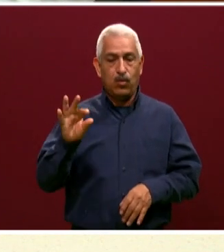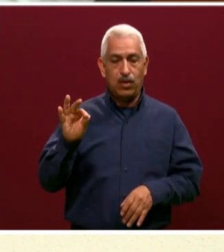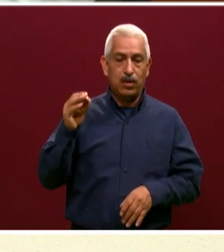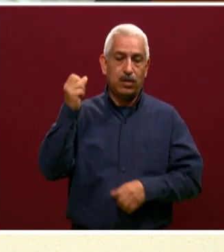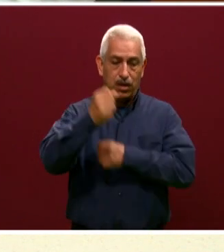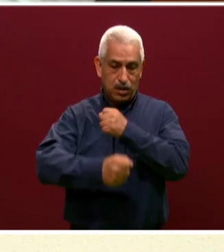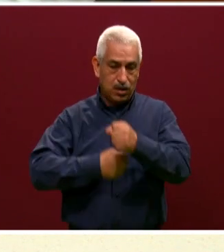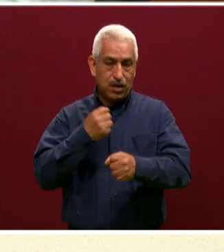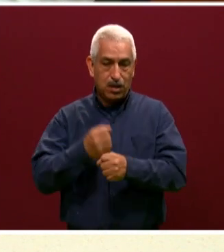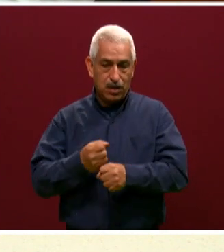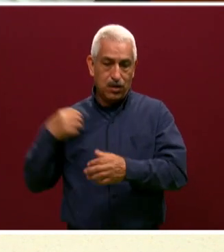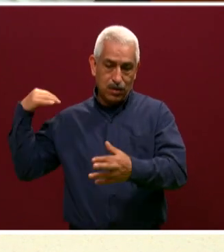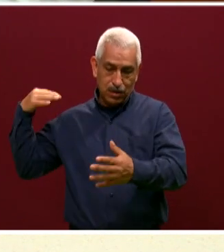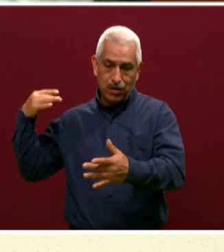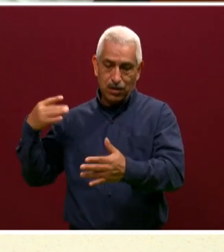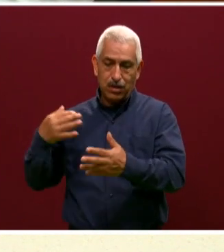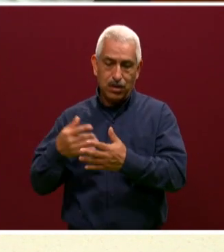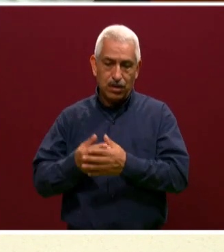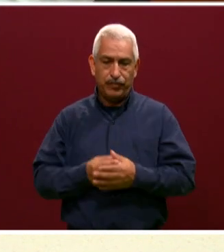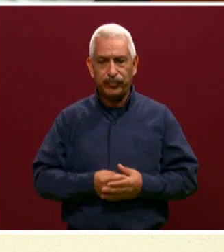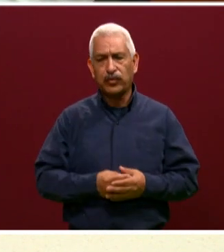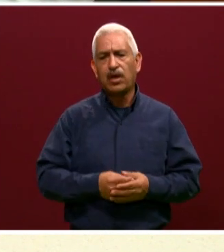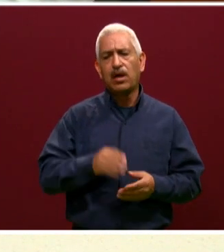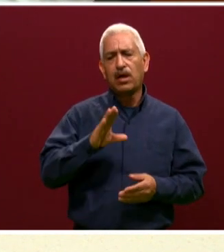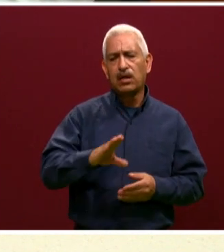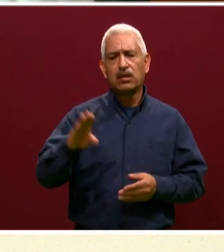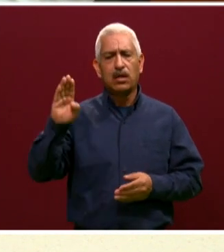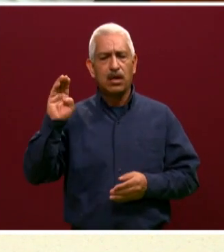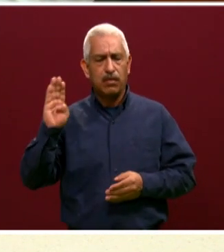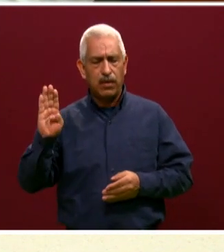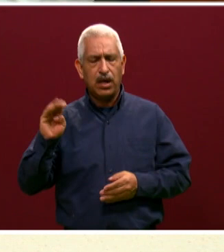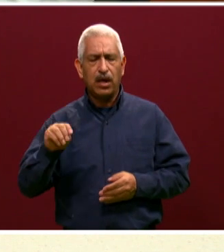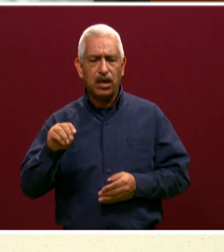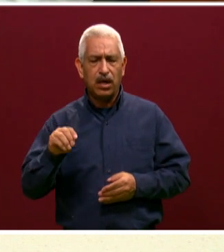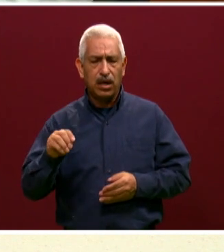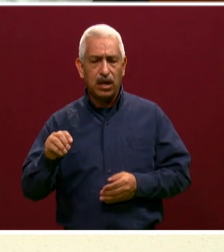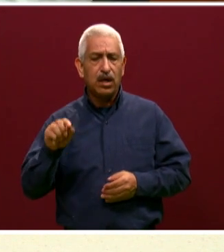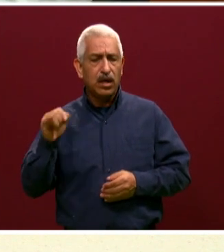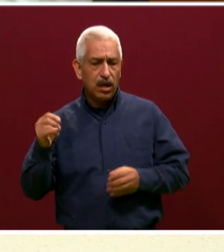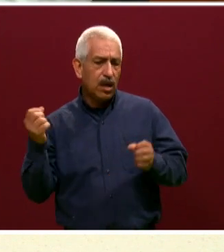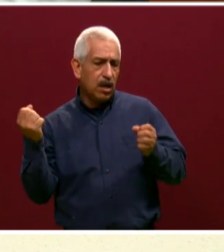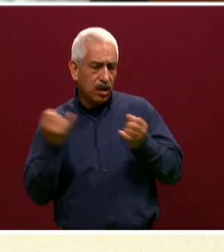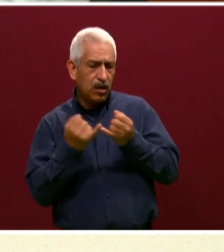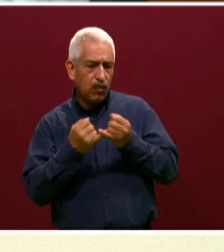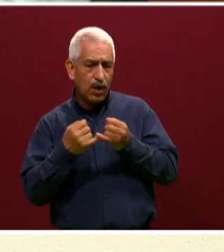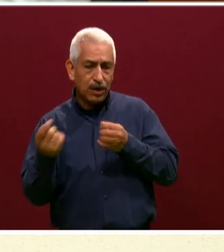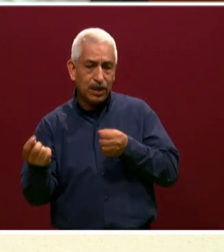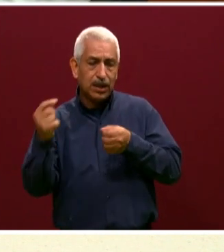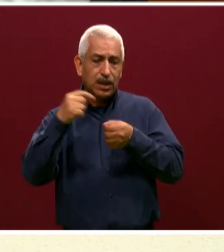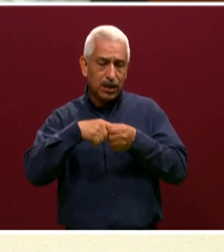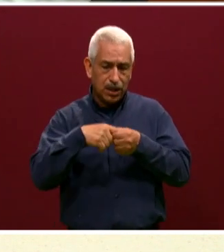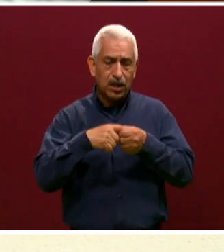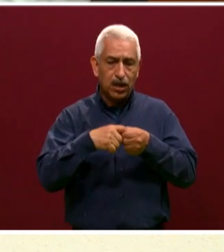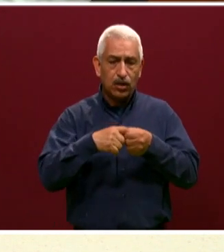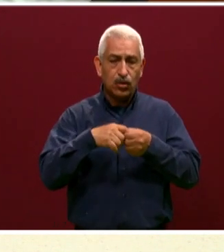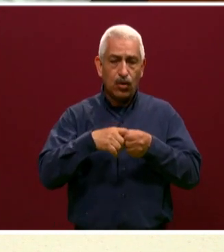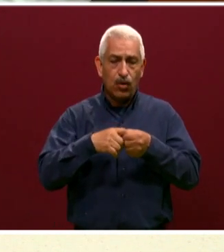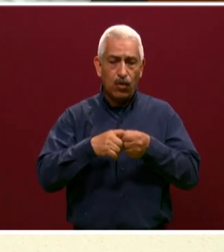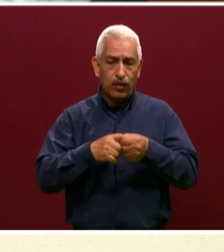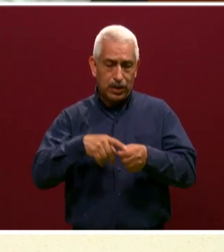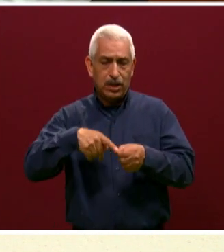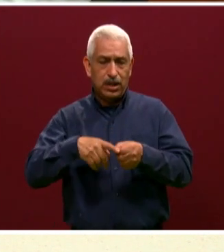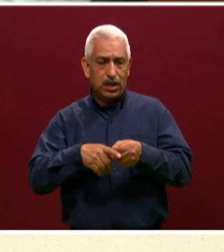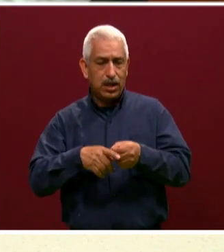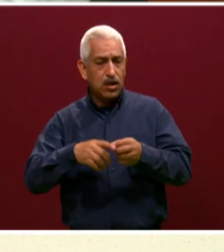pues no se quedó afuera en la cuestión de implementar todas las herramientas que se hicieron para